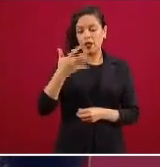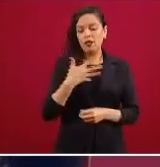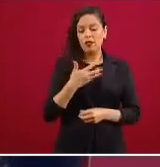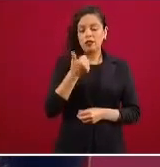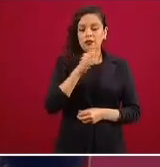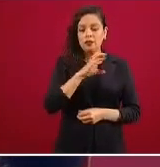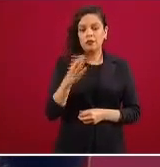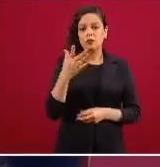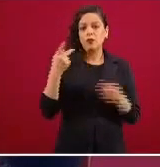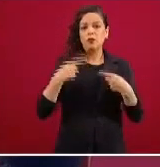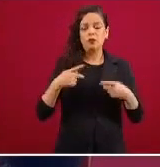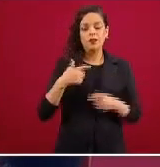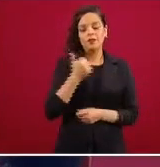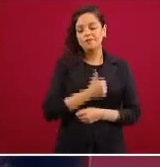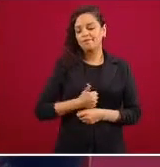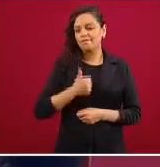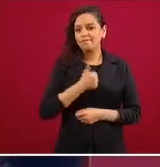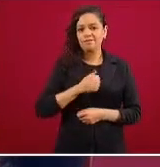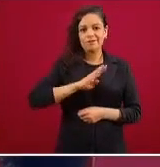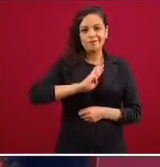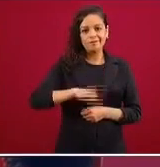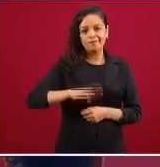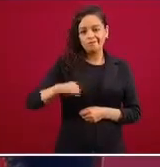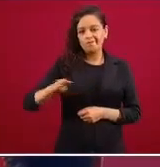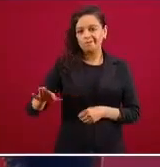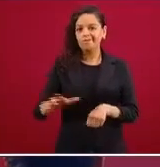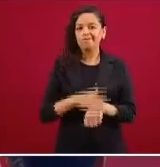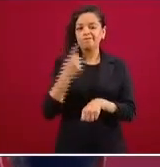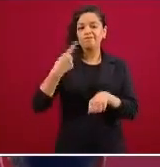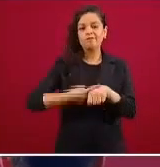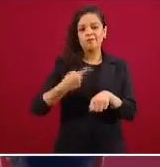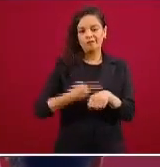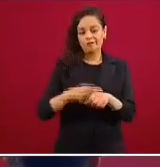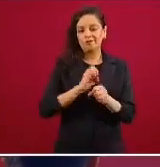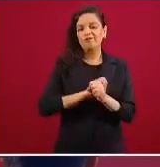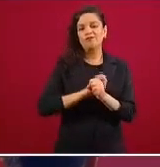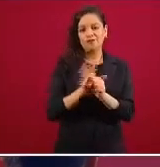que han perdido la vida como consecuencia de esta enfermedad.